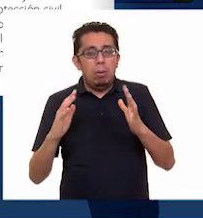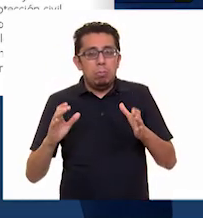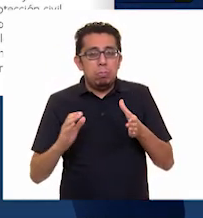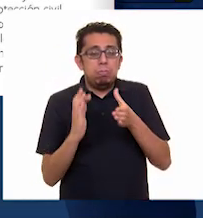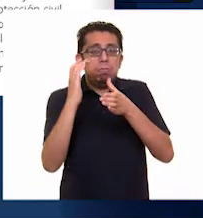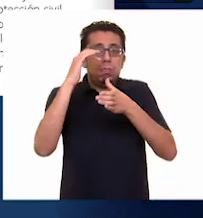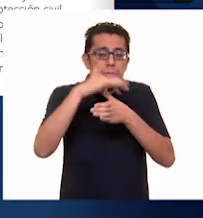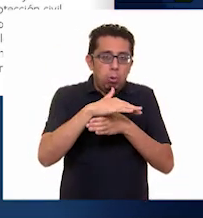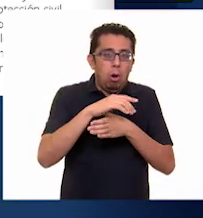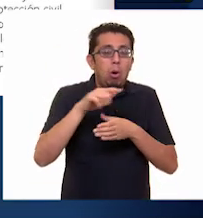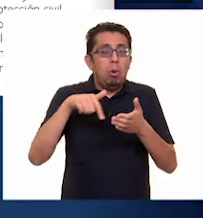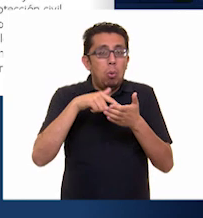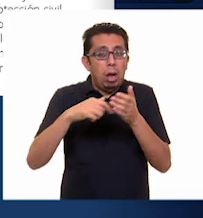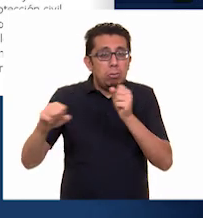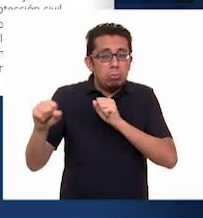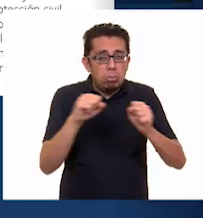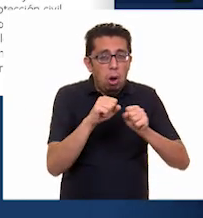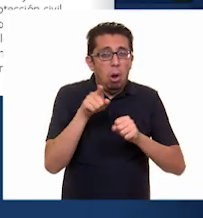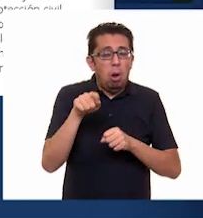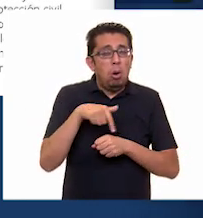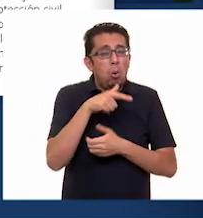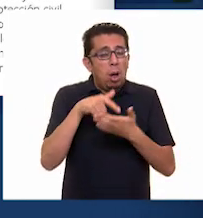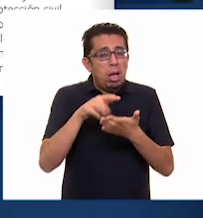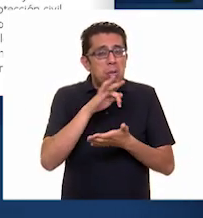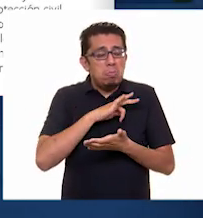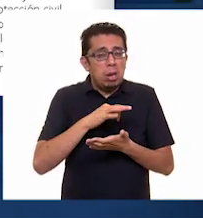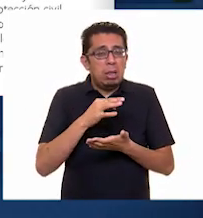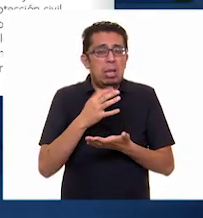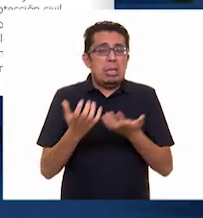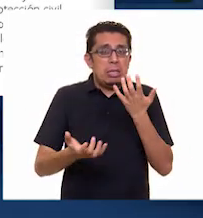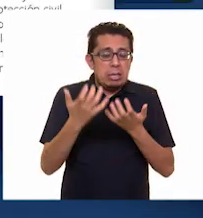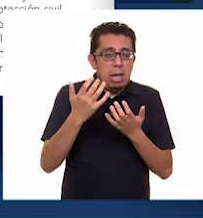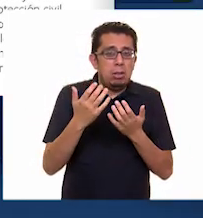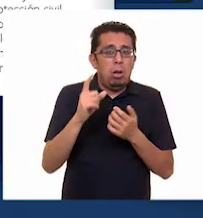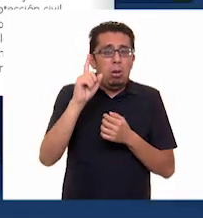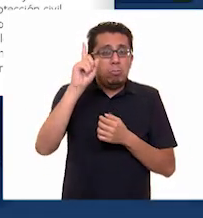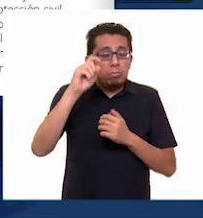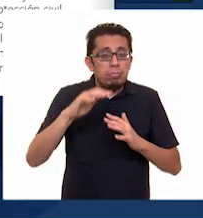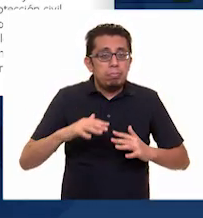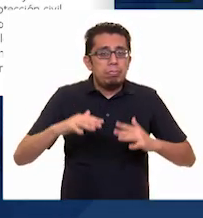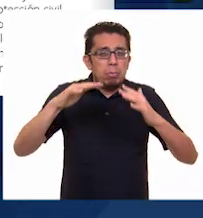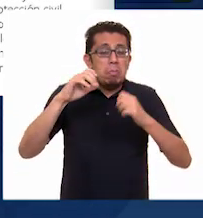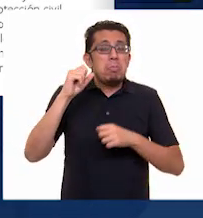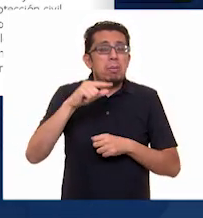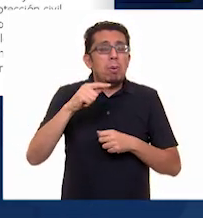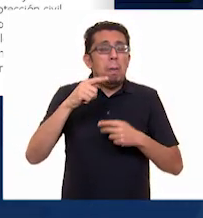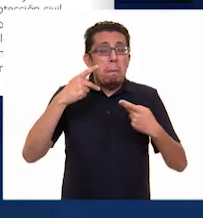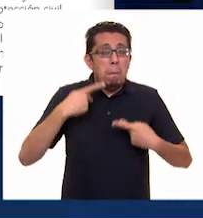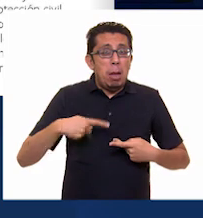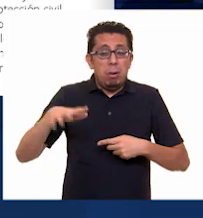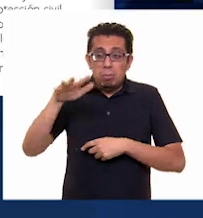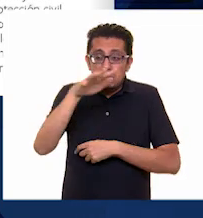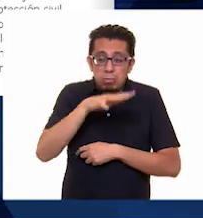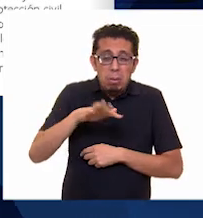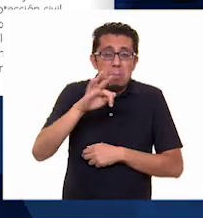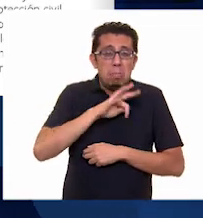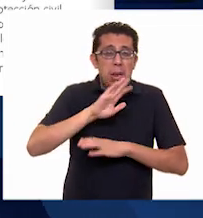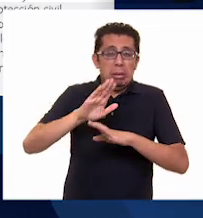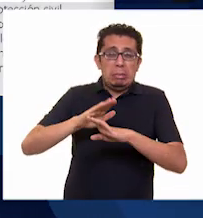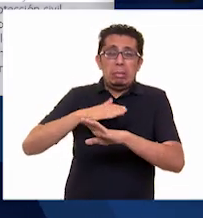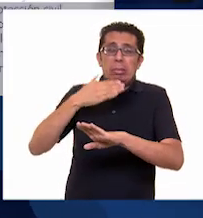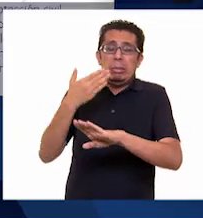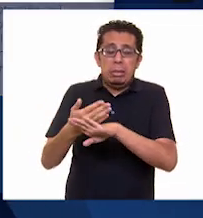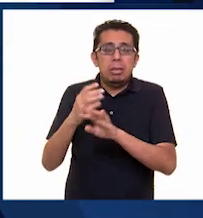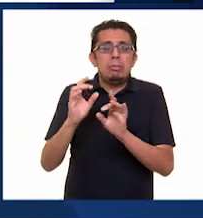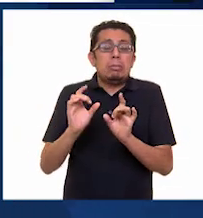inundaciones o incendios, así como las poblaciones que podrían resultar afectadas en caso de presentarse un desastre.